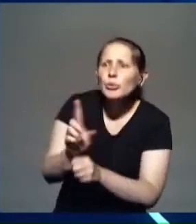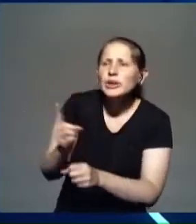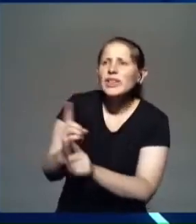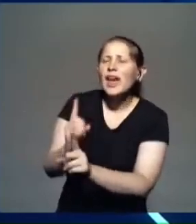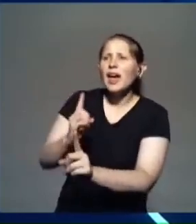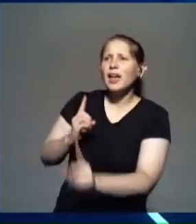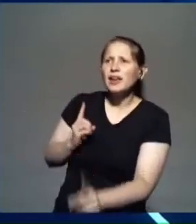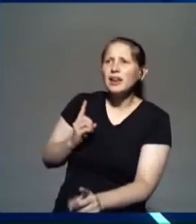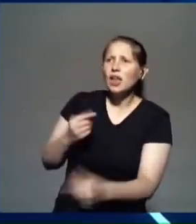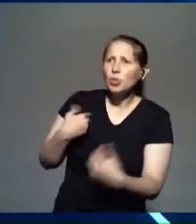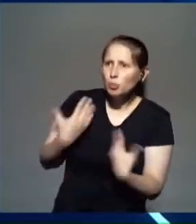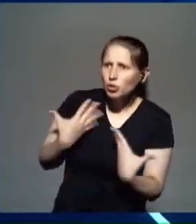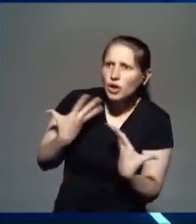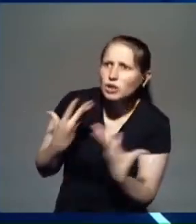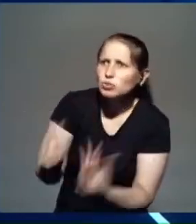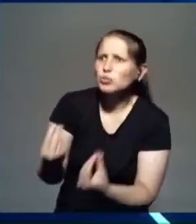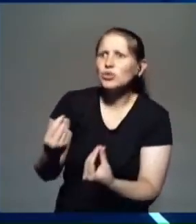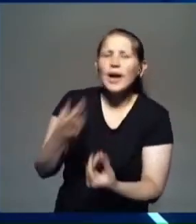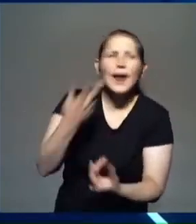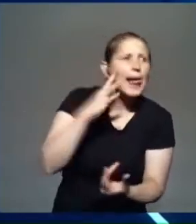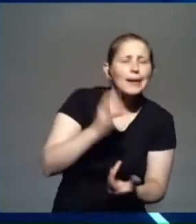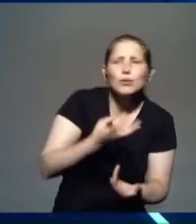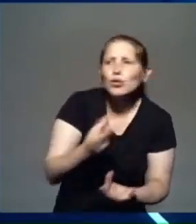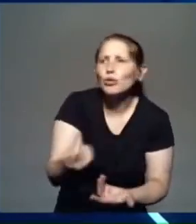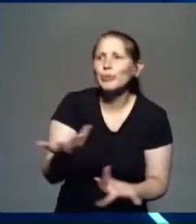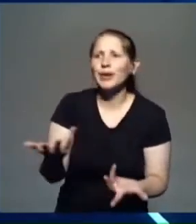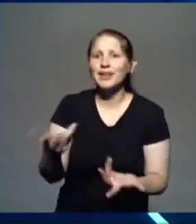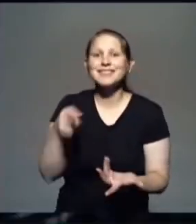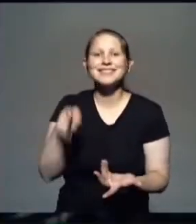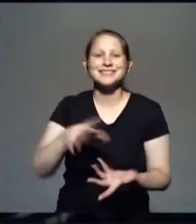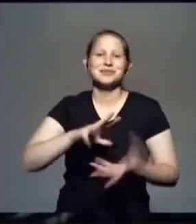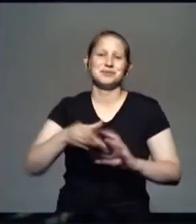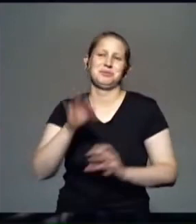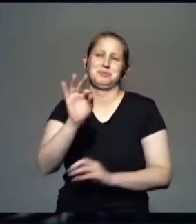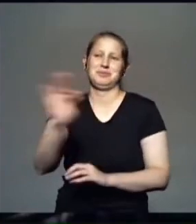Ese es el mejor, la mejor manera de predicar.